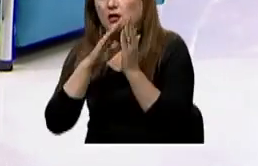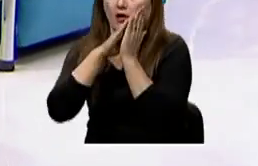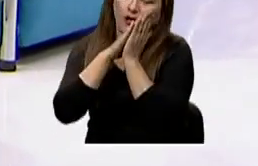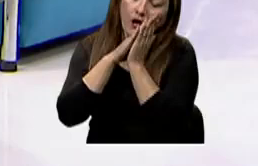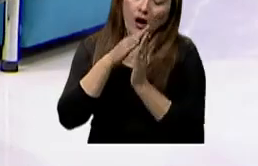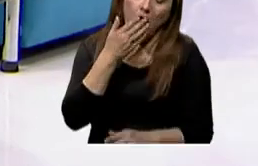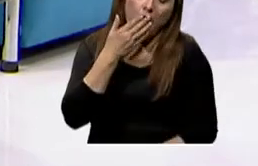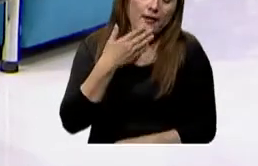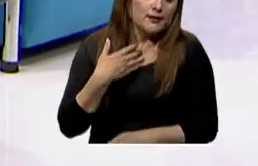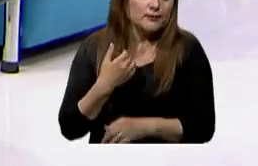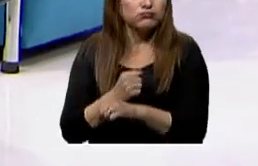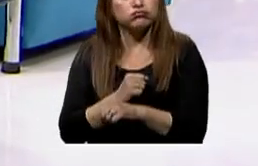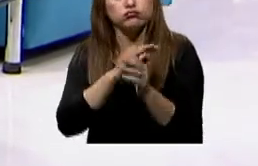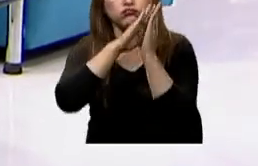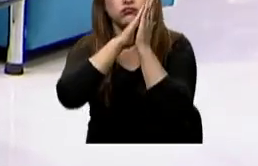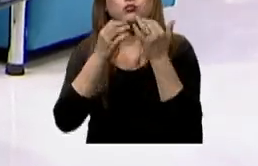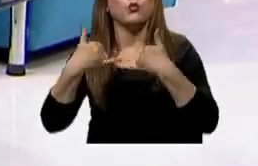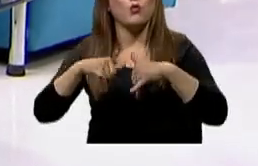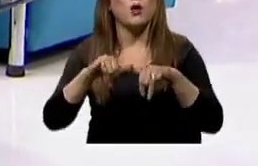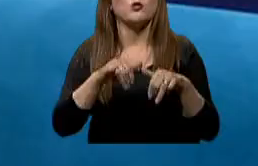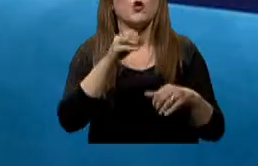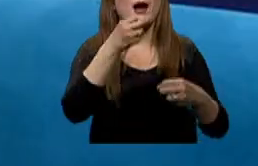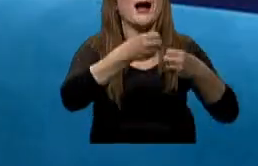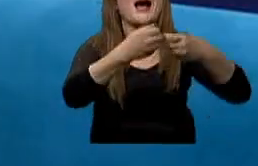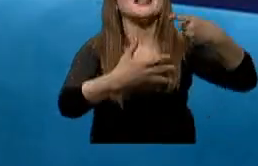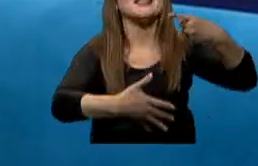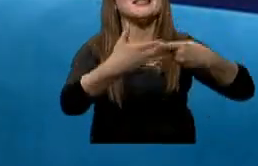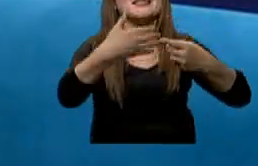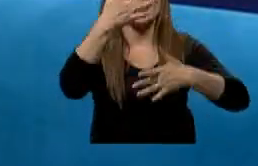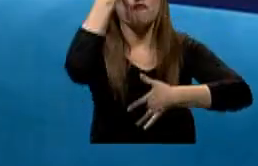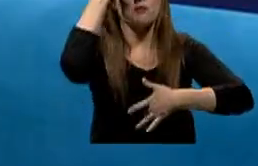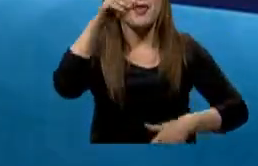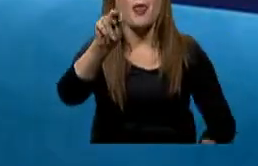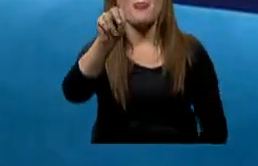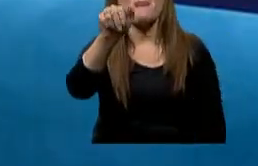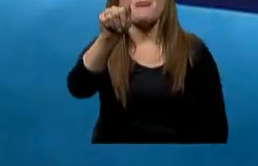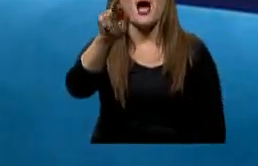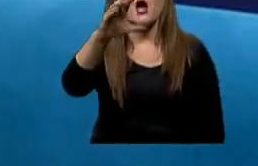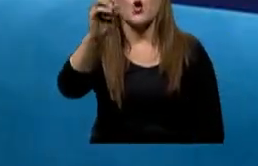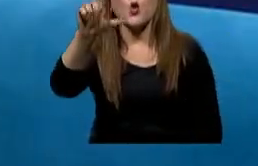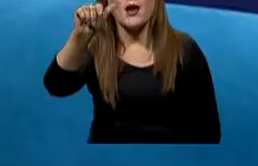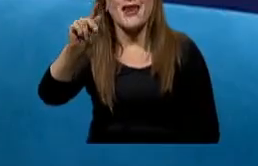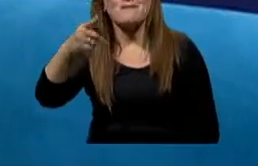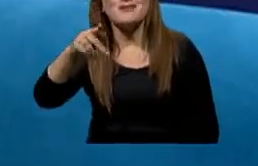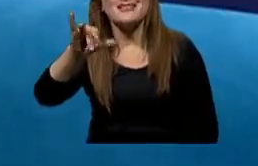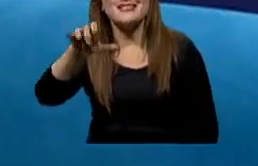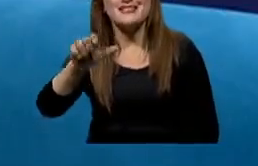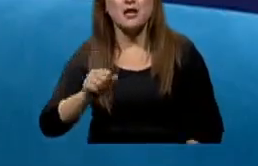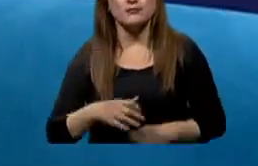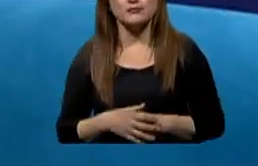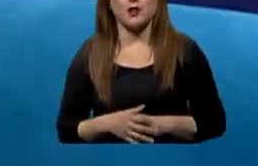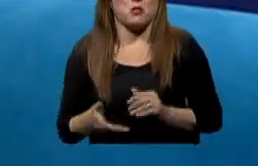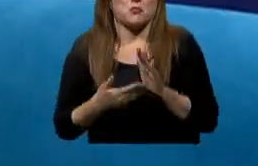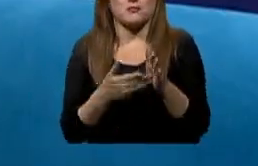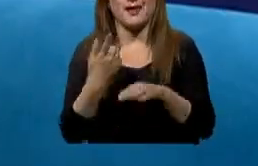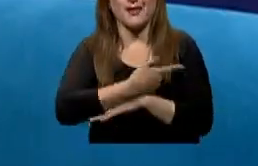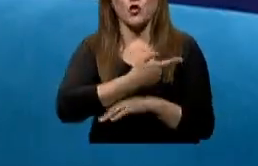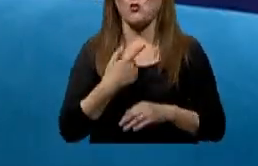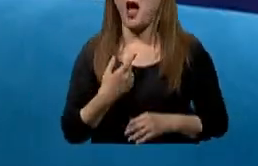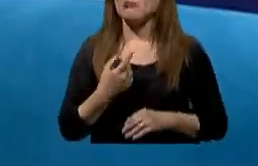Pero lo que le caracteriza a la narcolepsia es que la somnolencia en el día es como un ataque de sueño, una